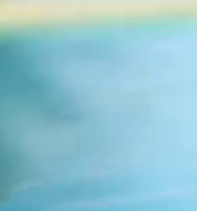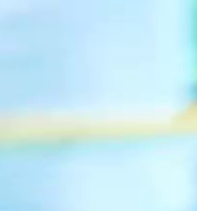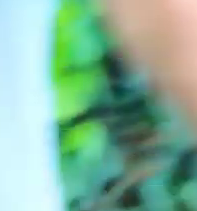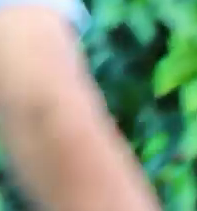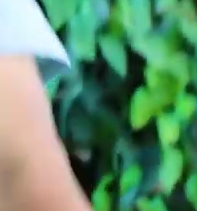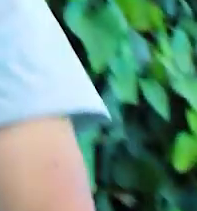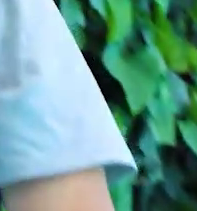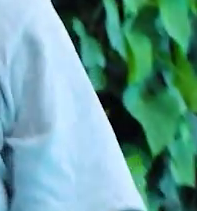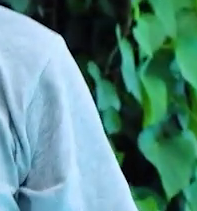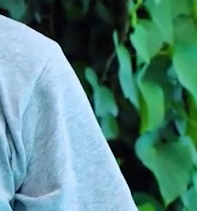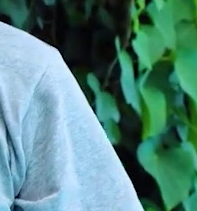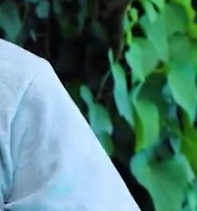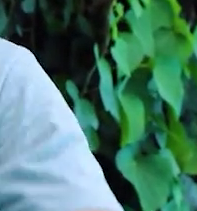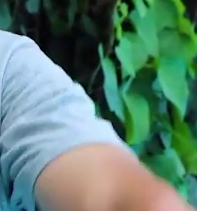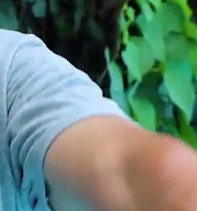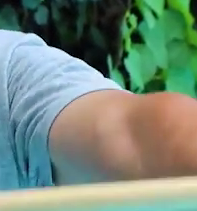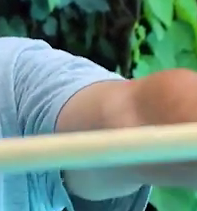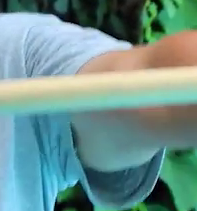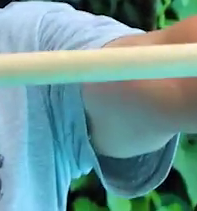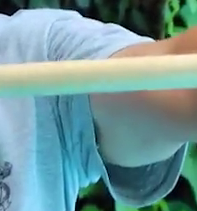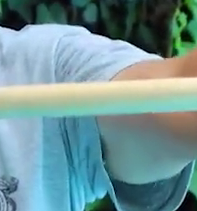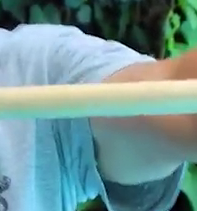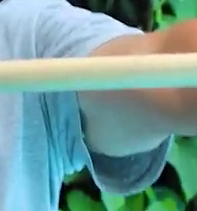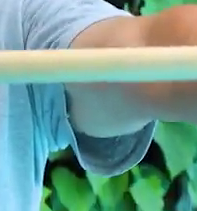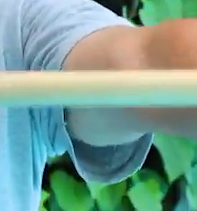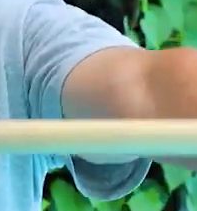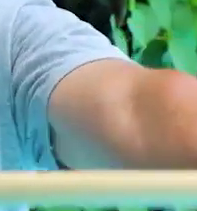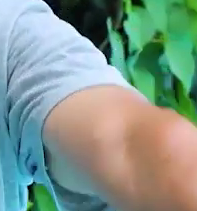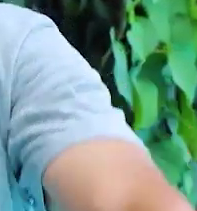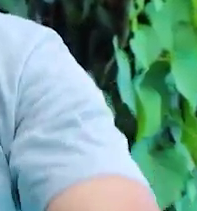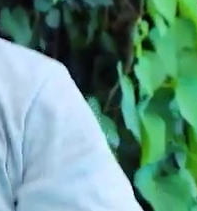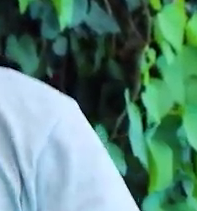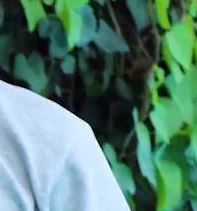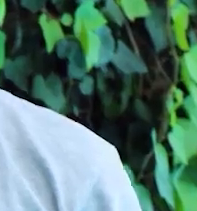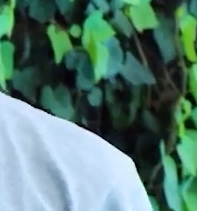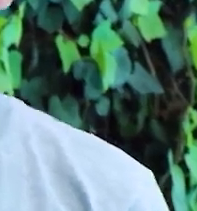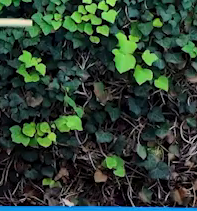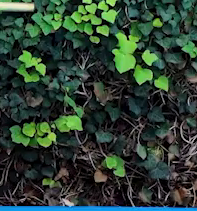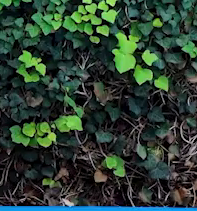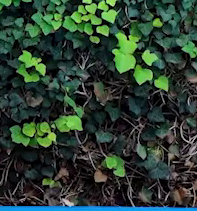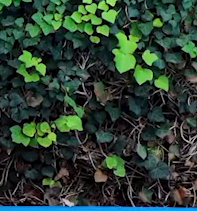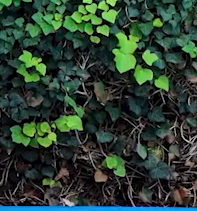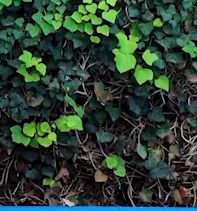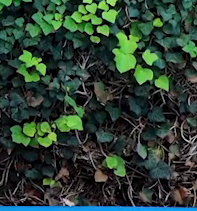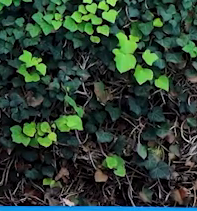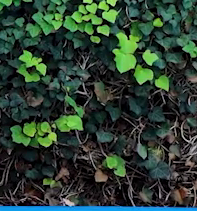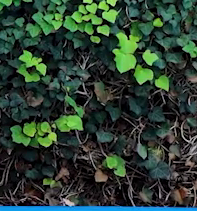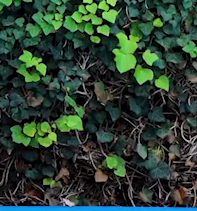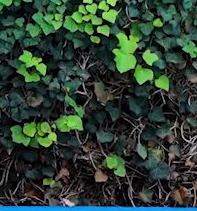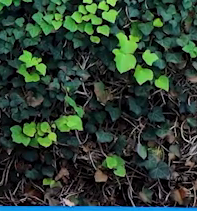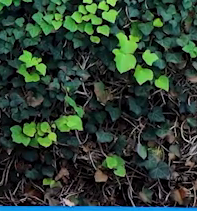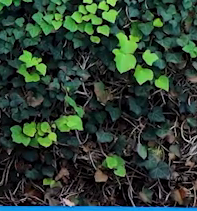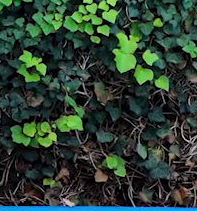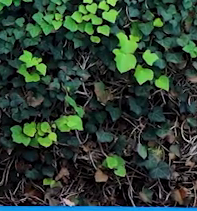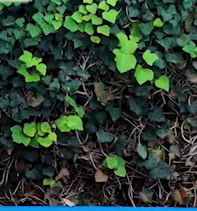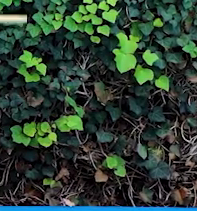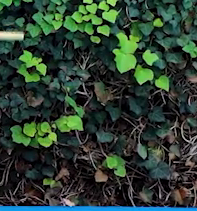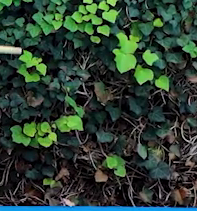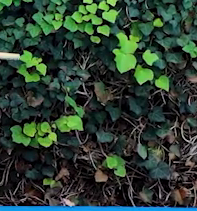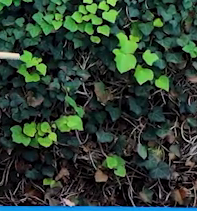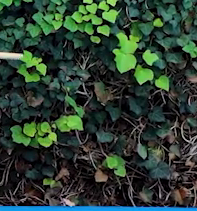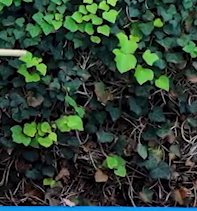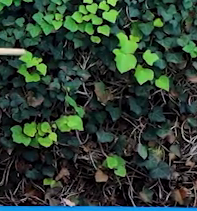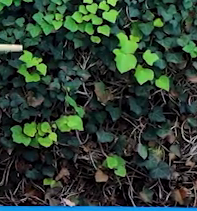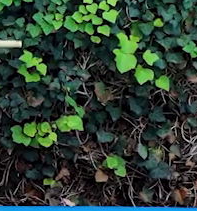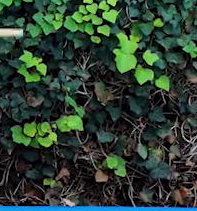¿Sí? Muy bien. Ahí está bien. Perfecto. Elevamos brazos.